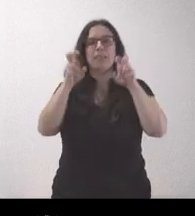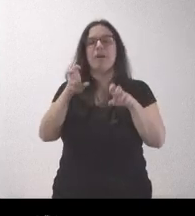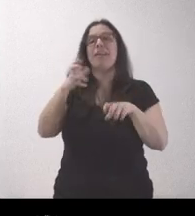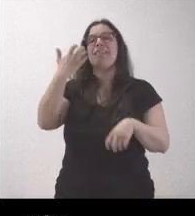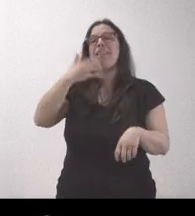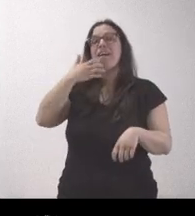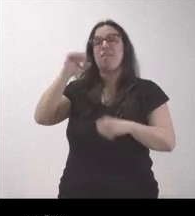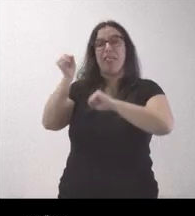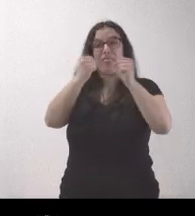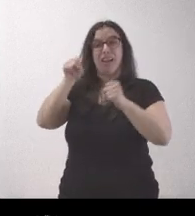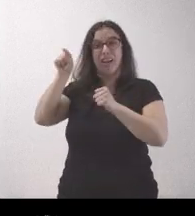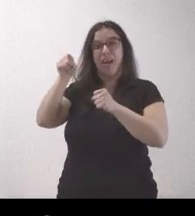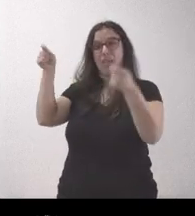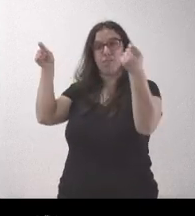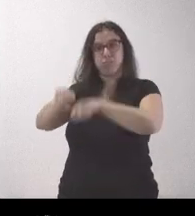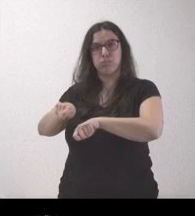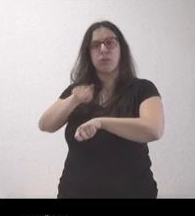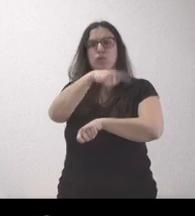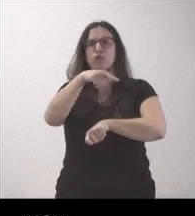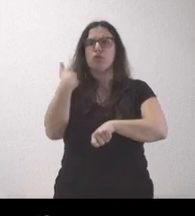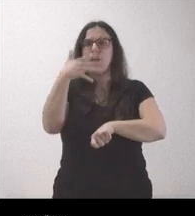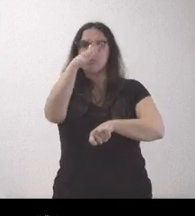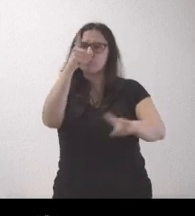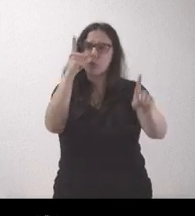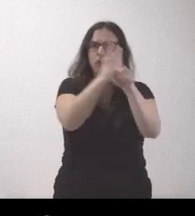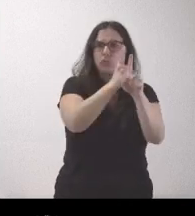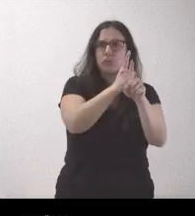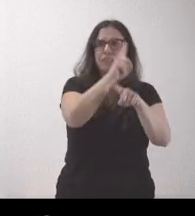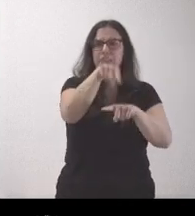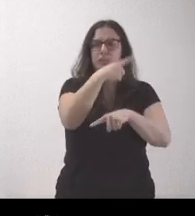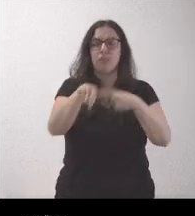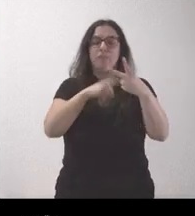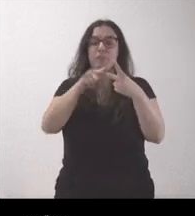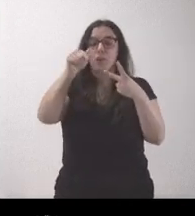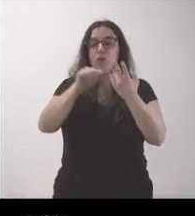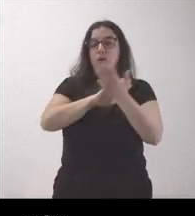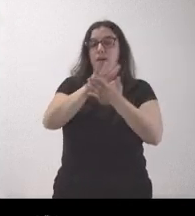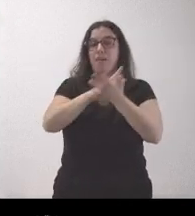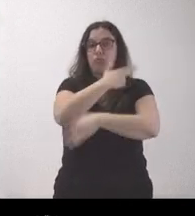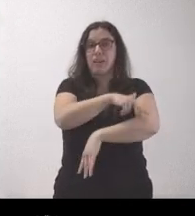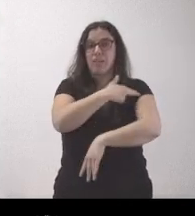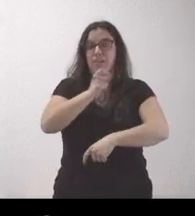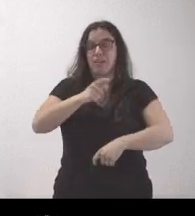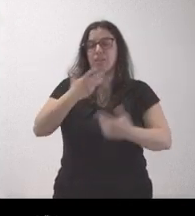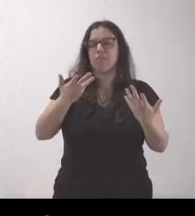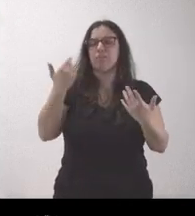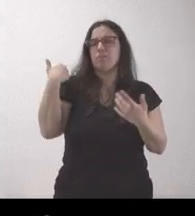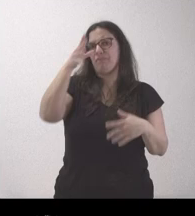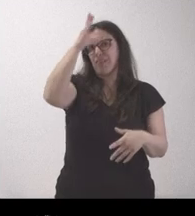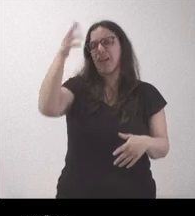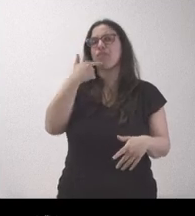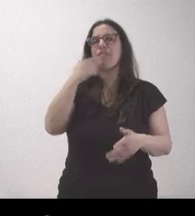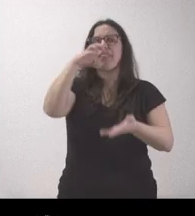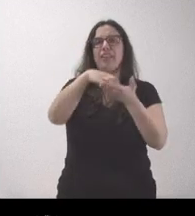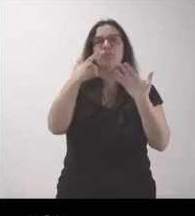Y, por otro lado, me gustaría saber, hoy que tanto hemos hablado de sanidad, este pasado verano se anunciaba la ampliación del